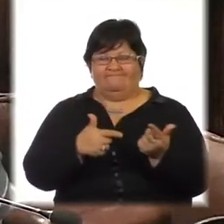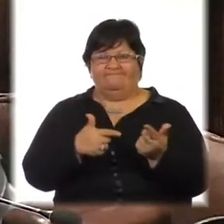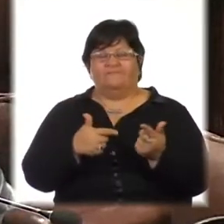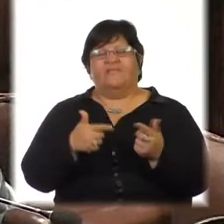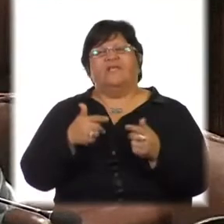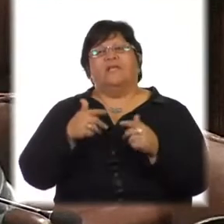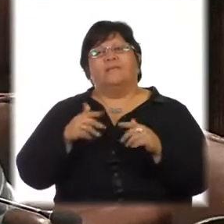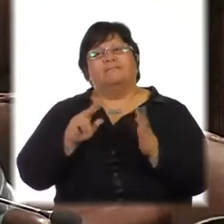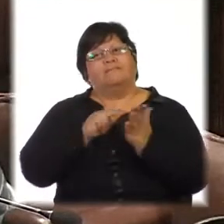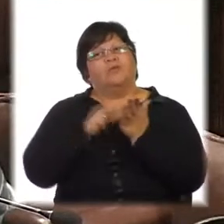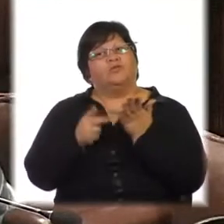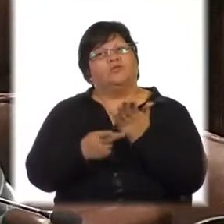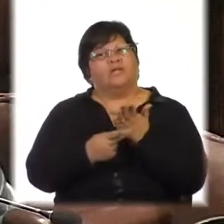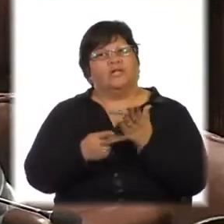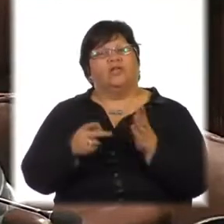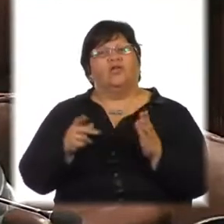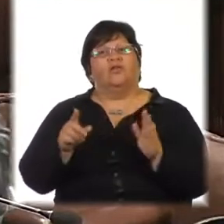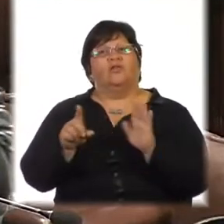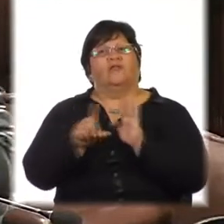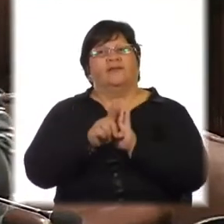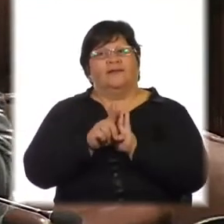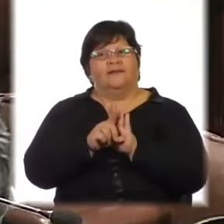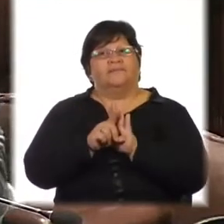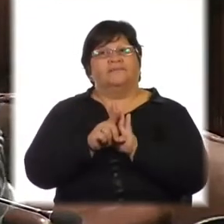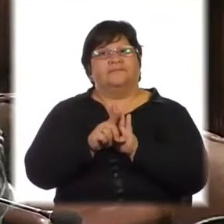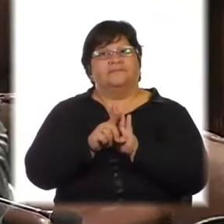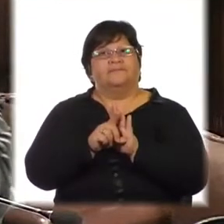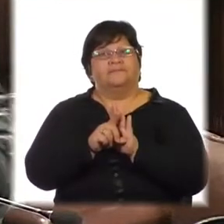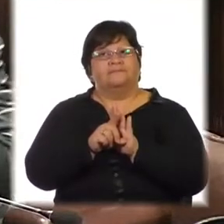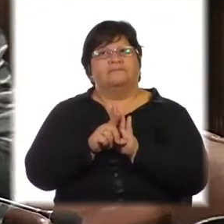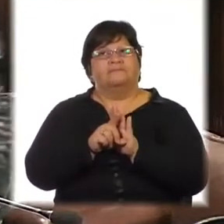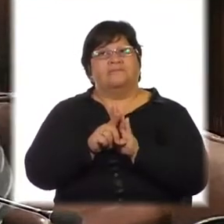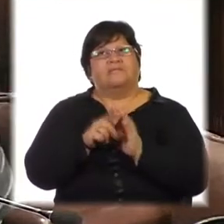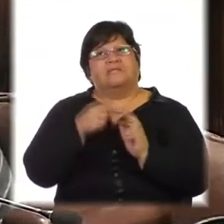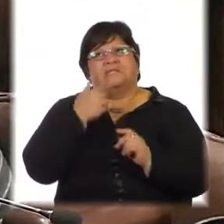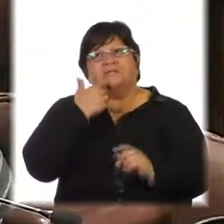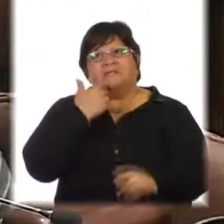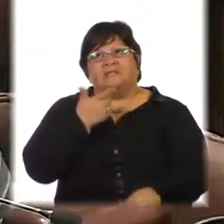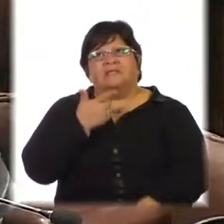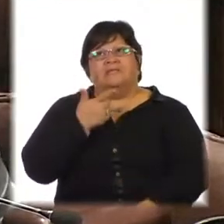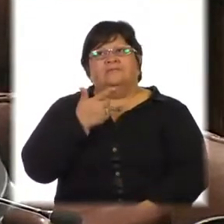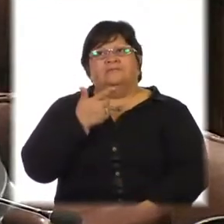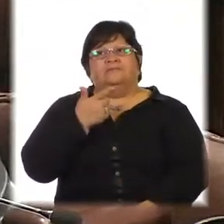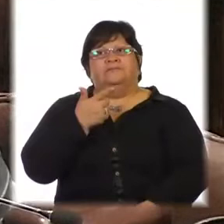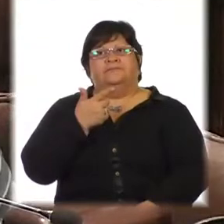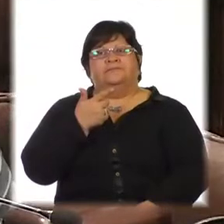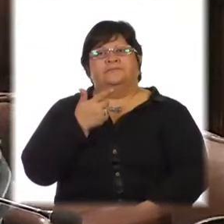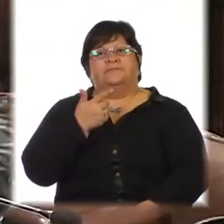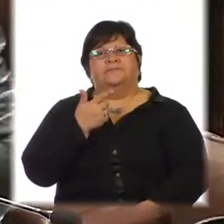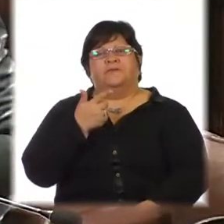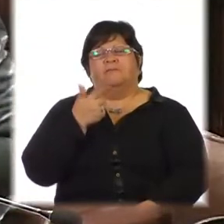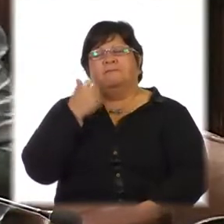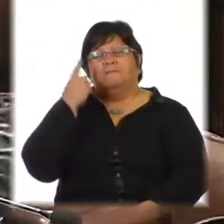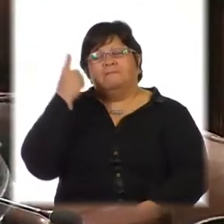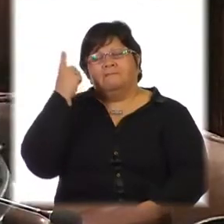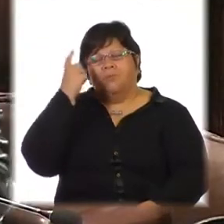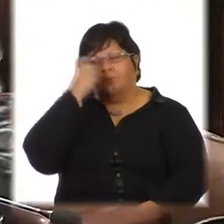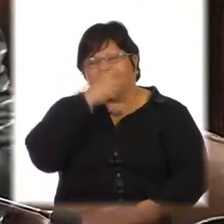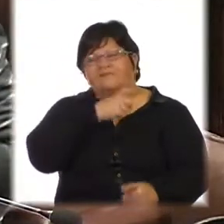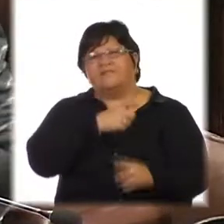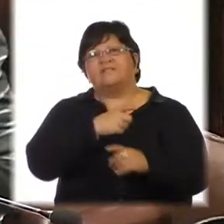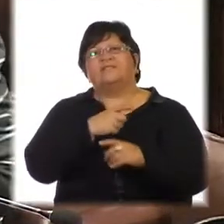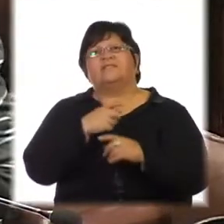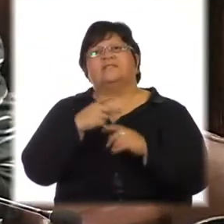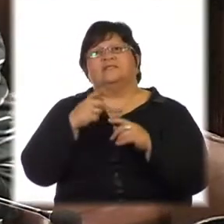yo diría que sería muy difícil encontrar a alguien en